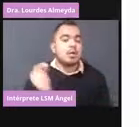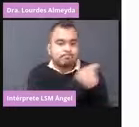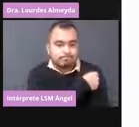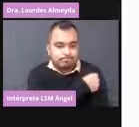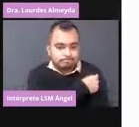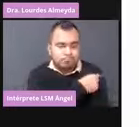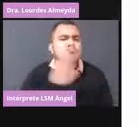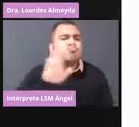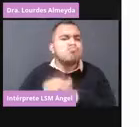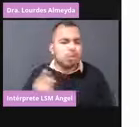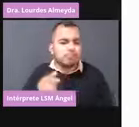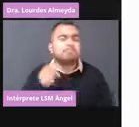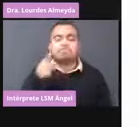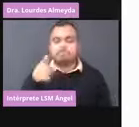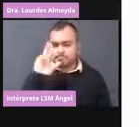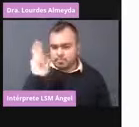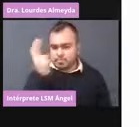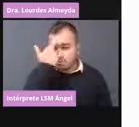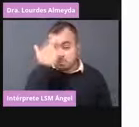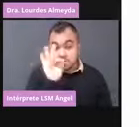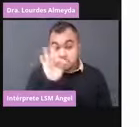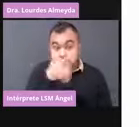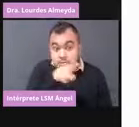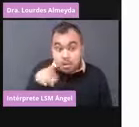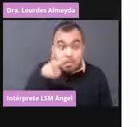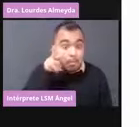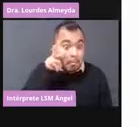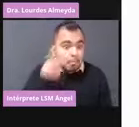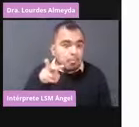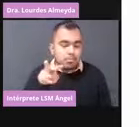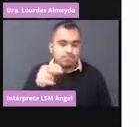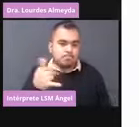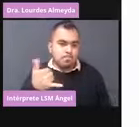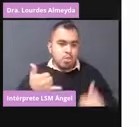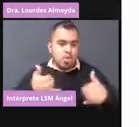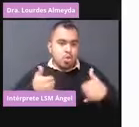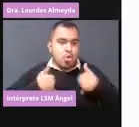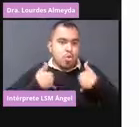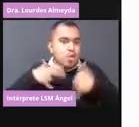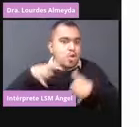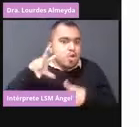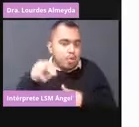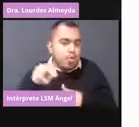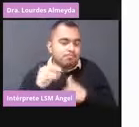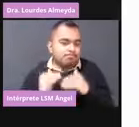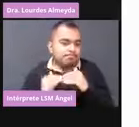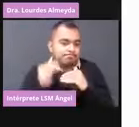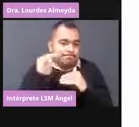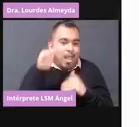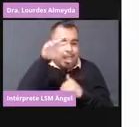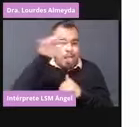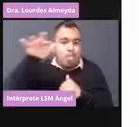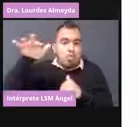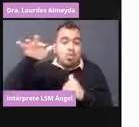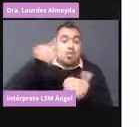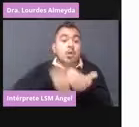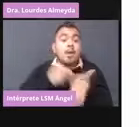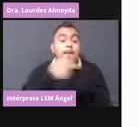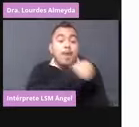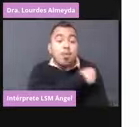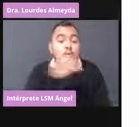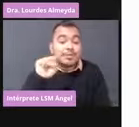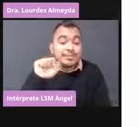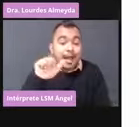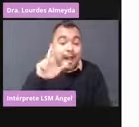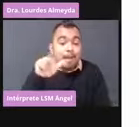no sé si ustedes lo habrán visto, los que no son muy jóvenes, que primero la vacuna de sarampión se puso a los seis